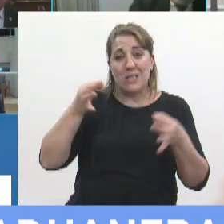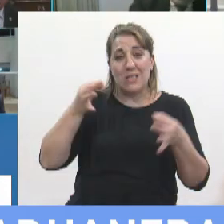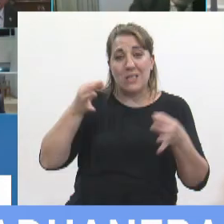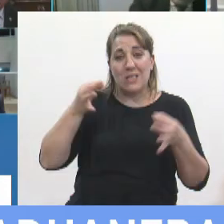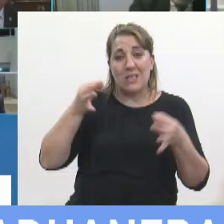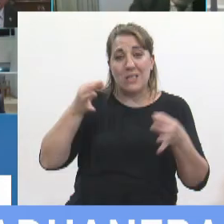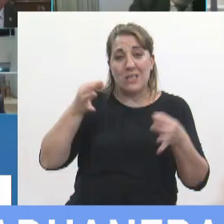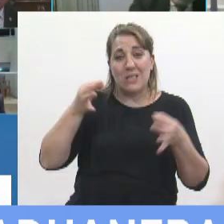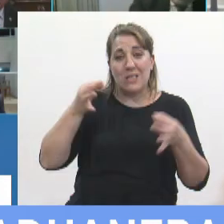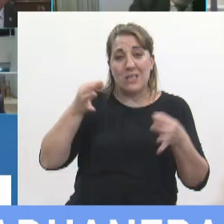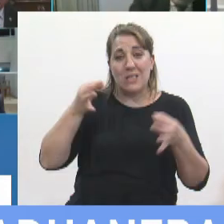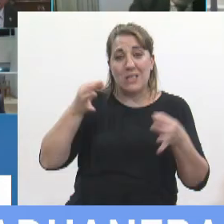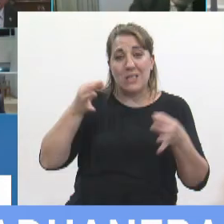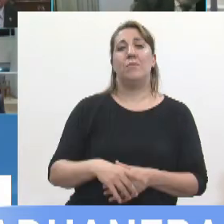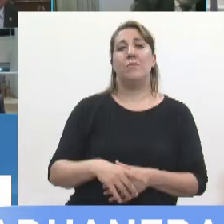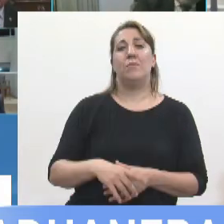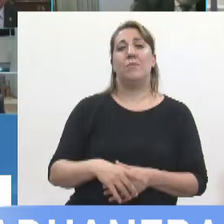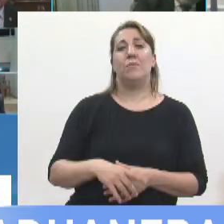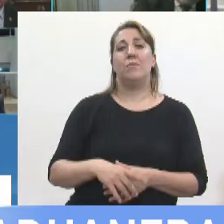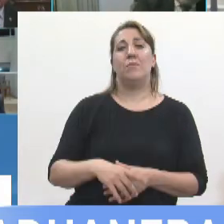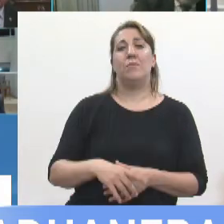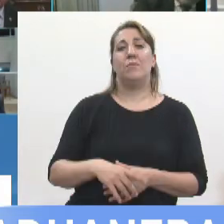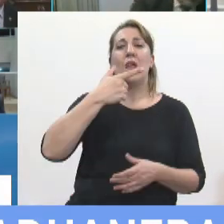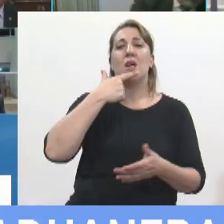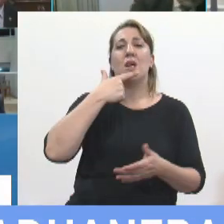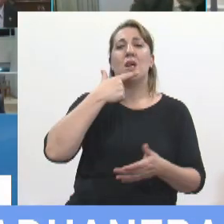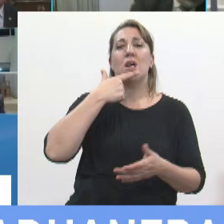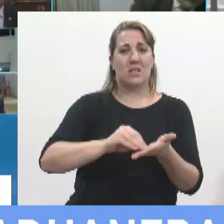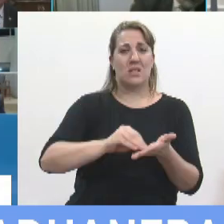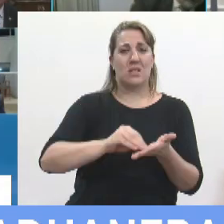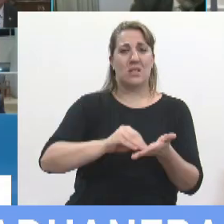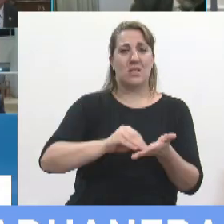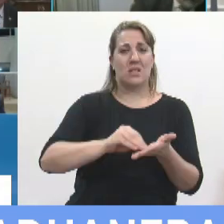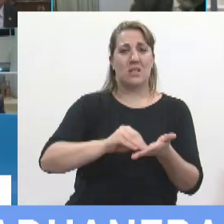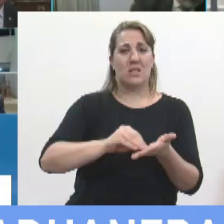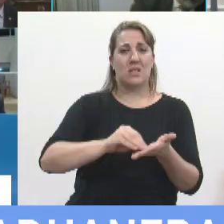envío al senado de la nación una medida cautelar que no obtuvo el más mínimo recibo